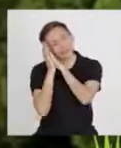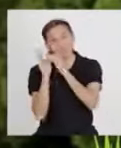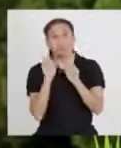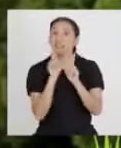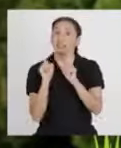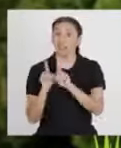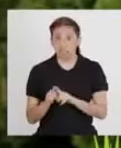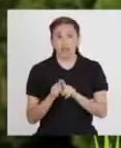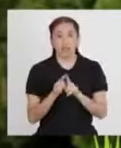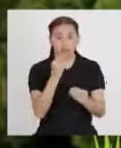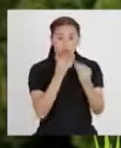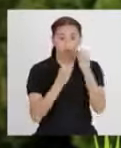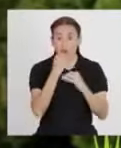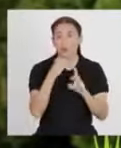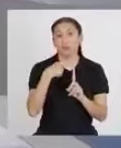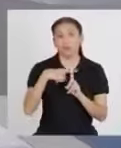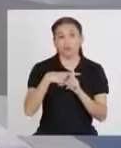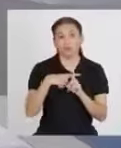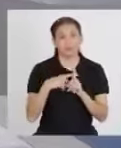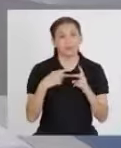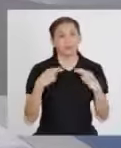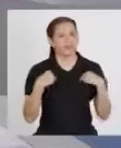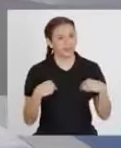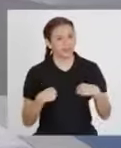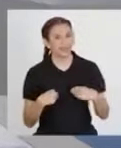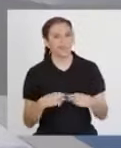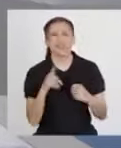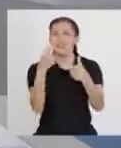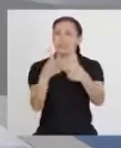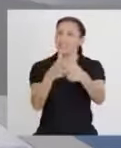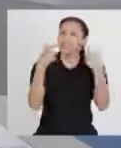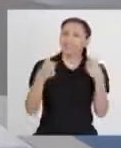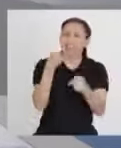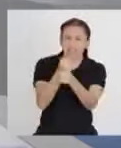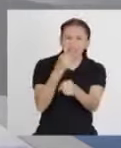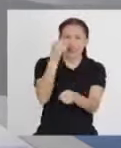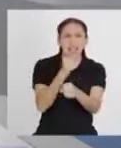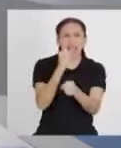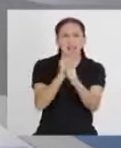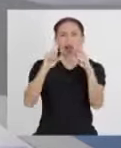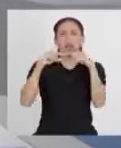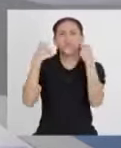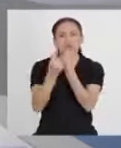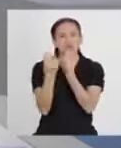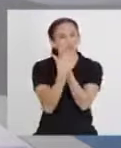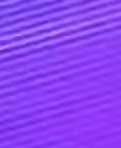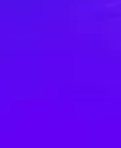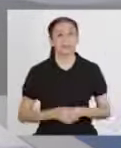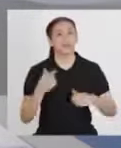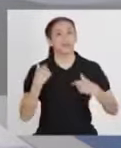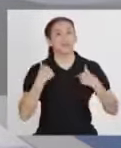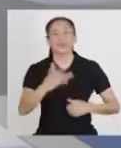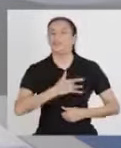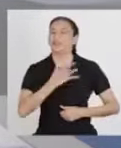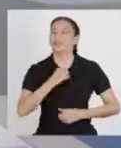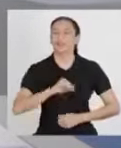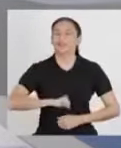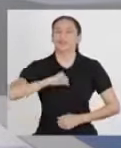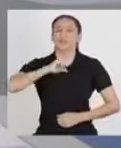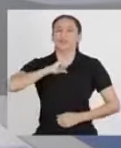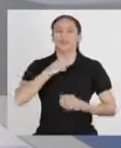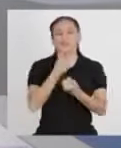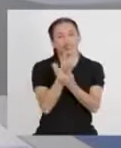alimentarse saludablemente. ¡Han hecho un gran trabajo, equipo armadillo! ¡Estoy muy